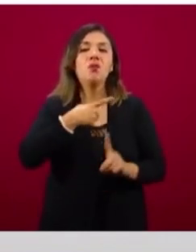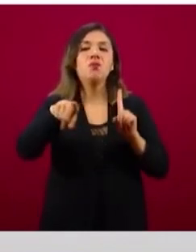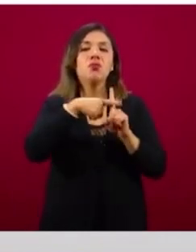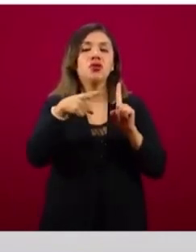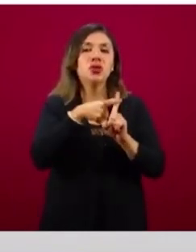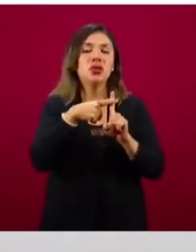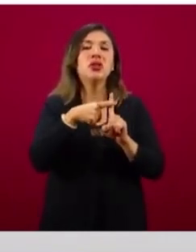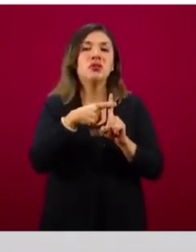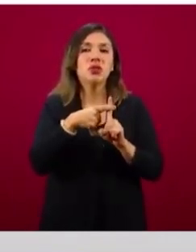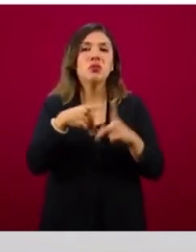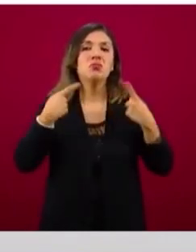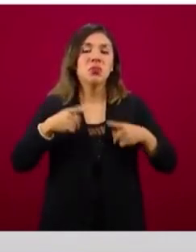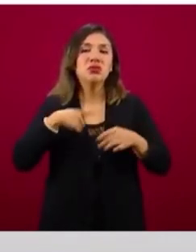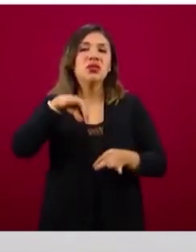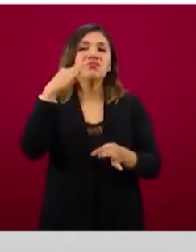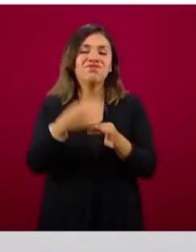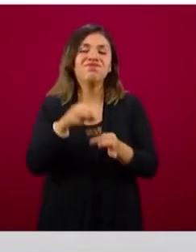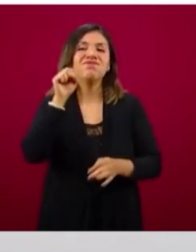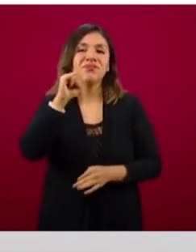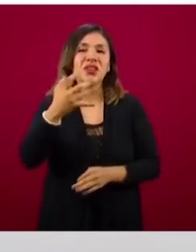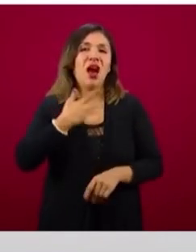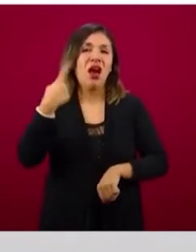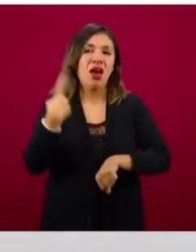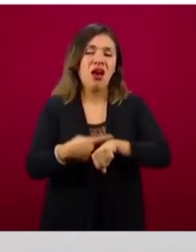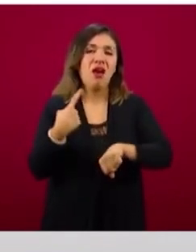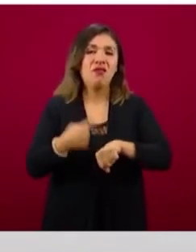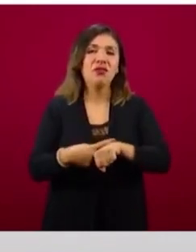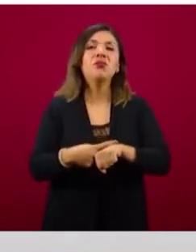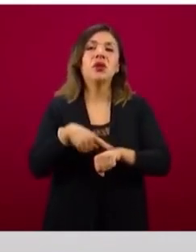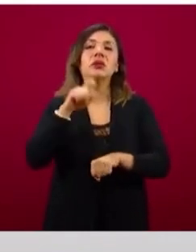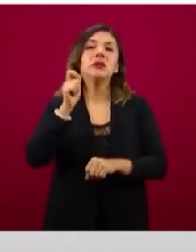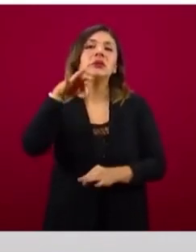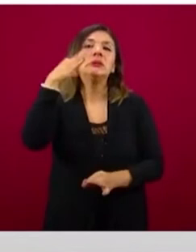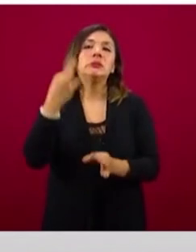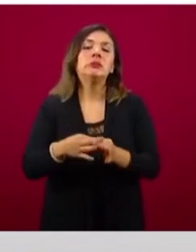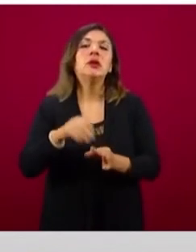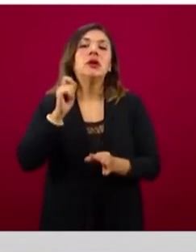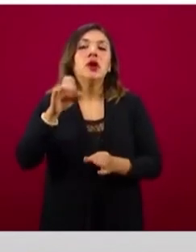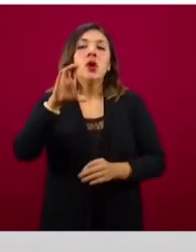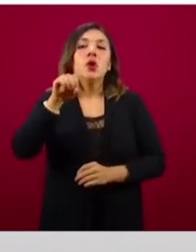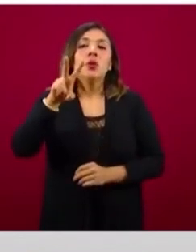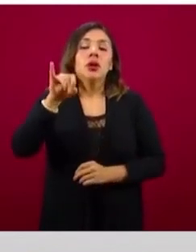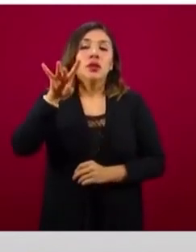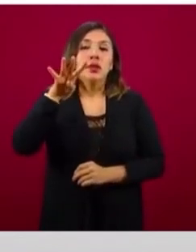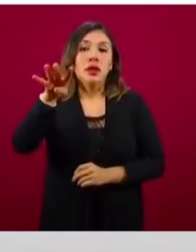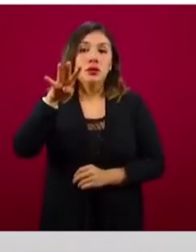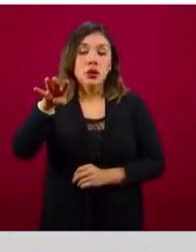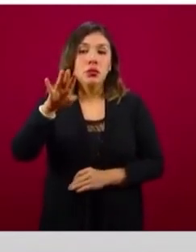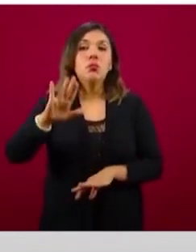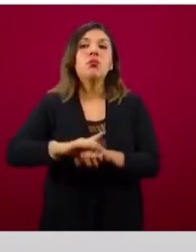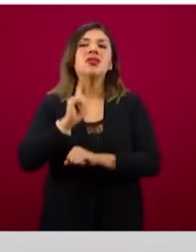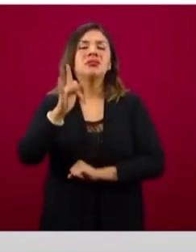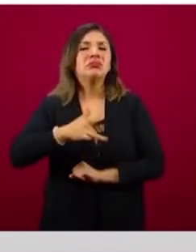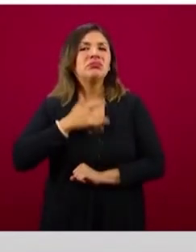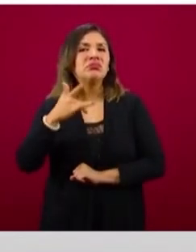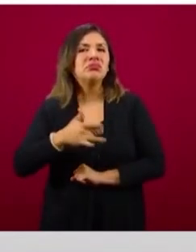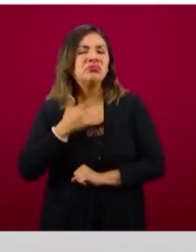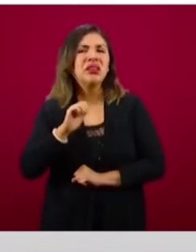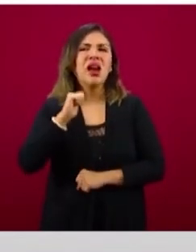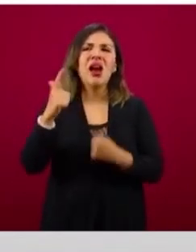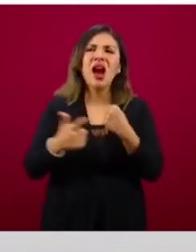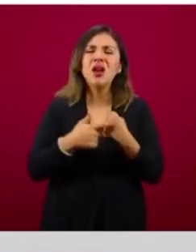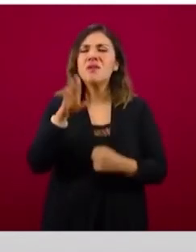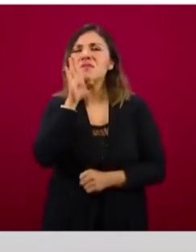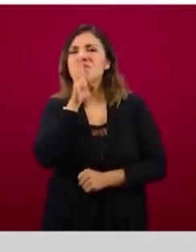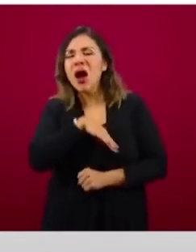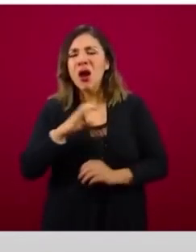México, es decir, personas que dieron positivo a la prueba y por lo tanto se confirman a COVID-19 ya que presentaban los signos y